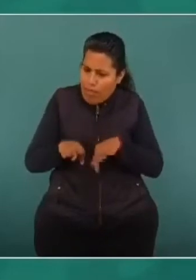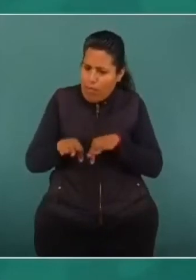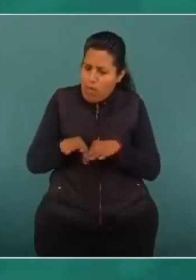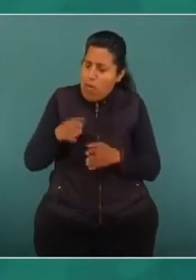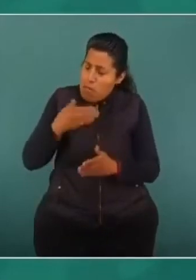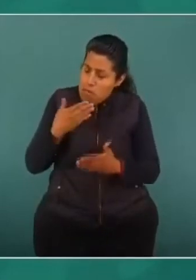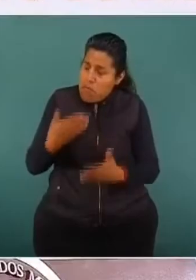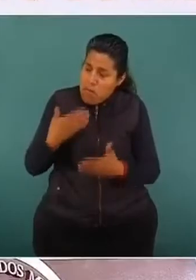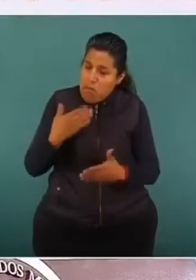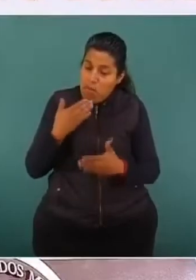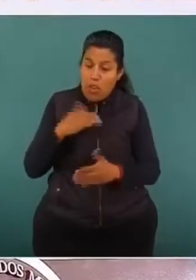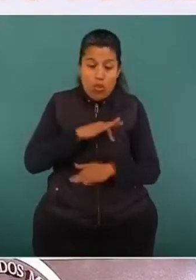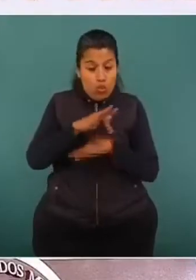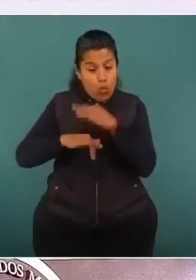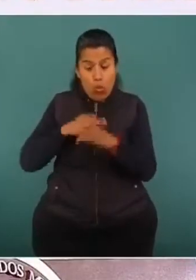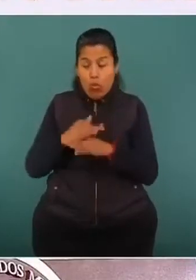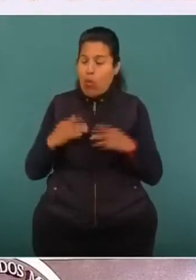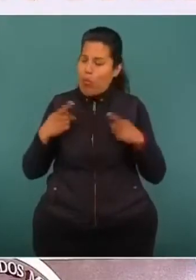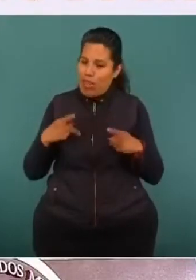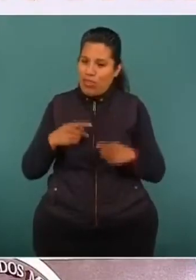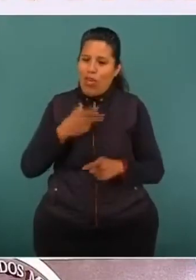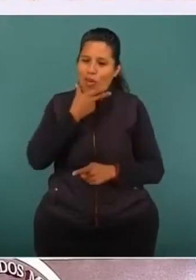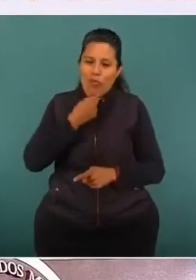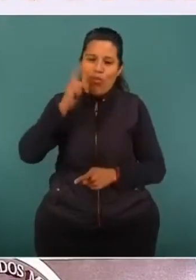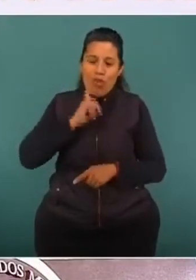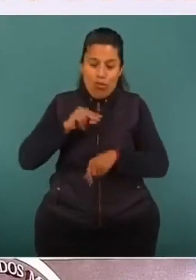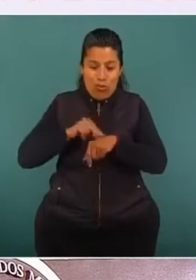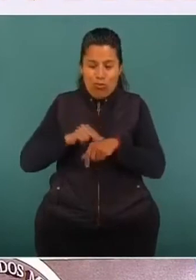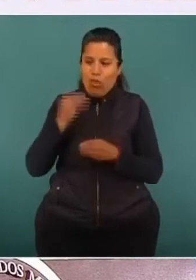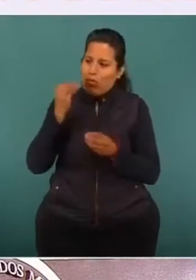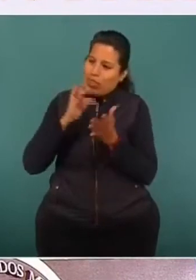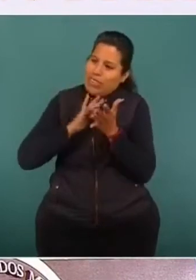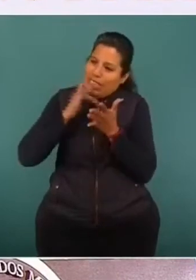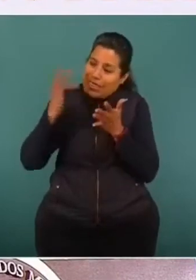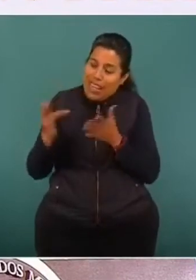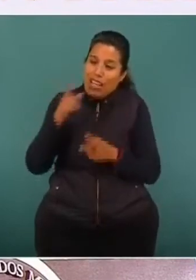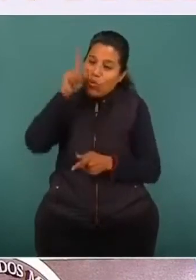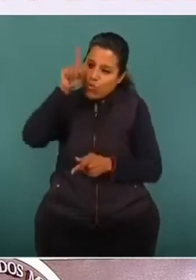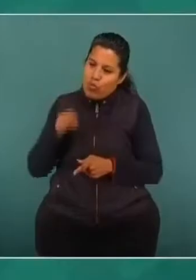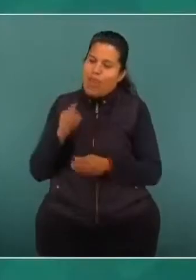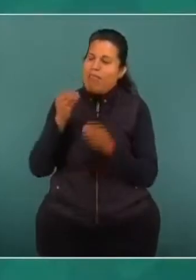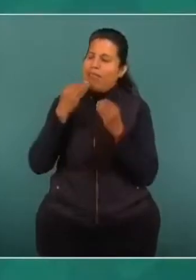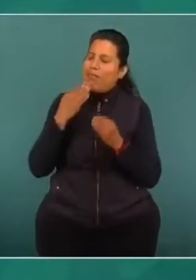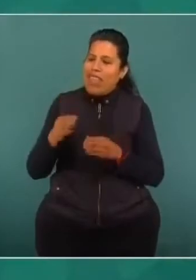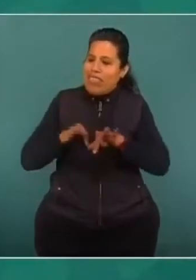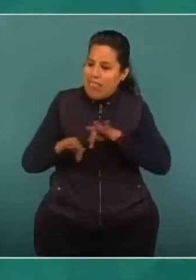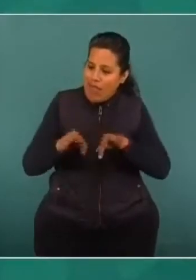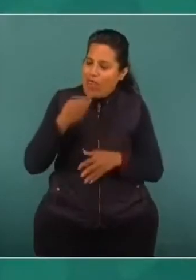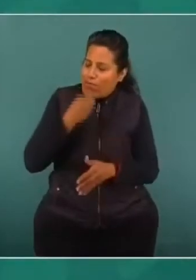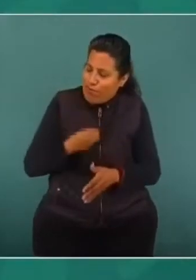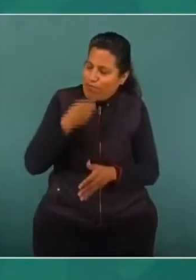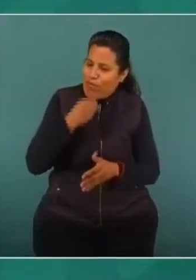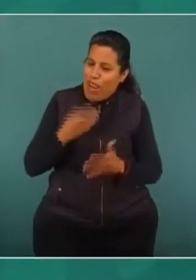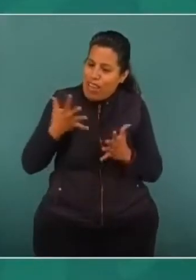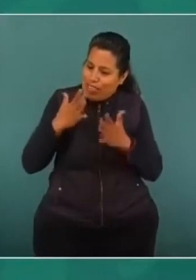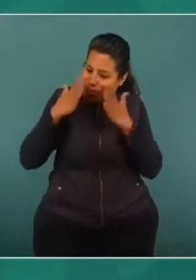ellas y ellos, muchas gracias por su sacrificio y su compromiso. Estamos viviendo uno de los